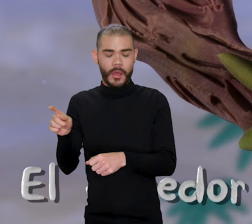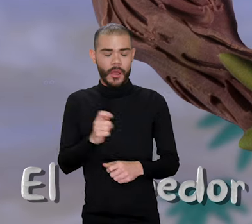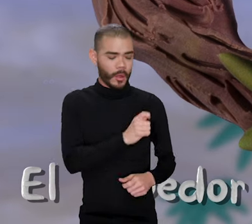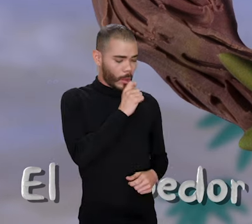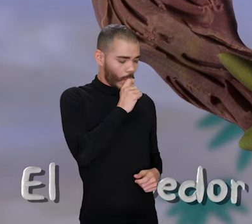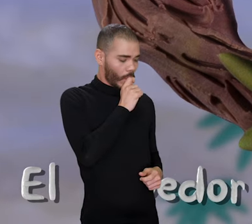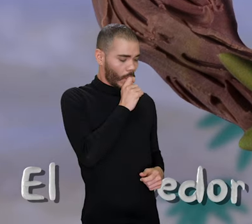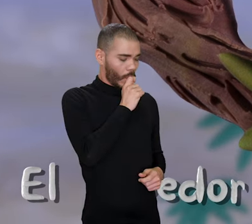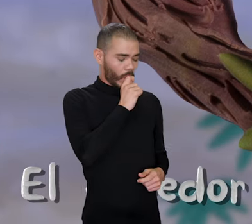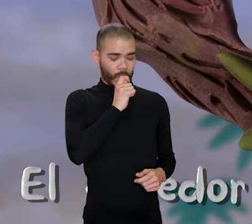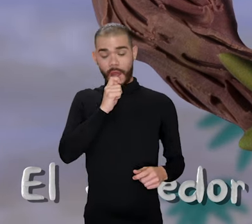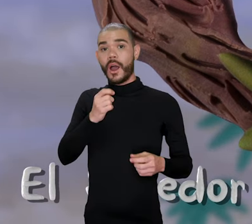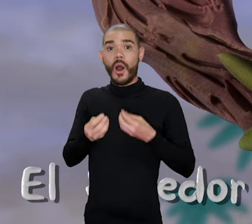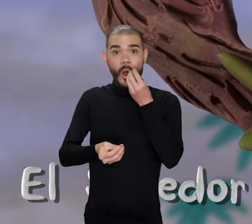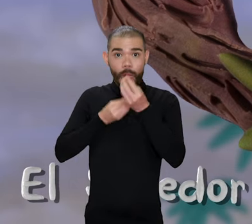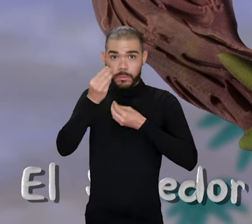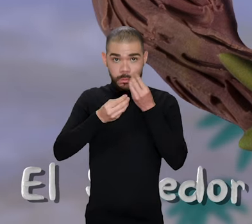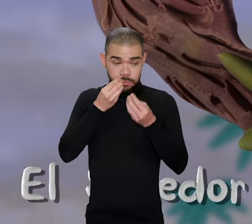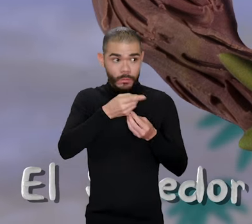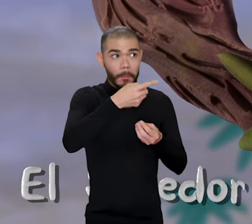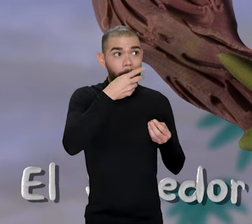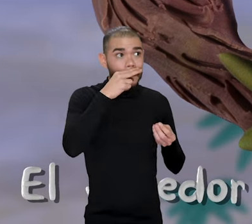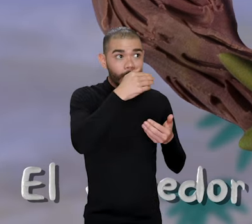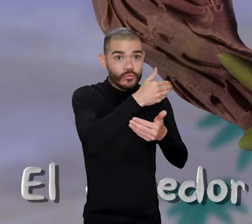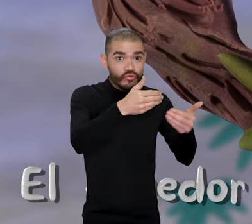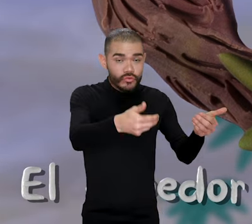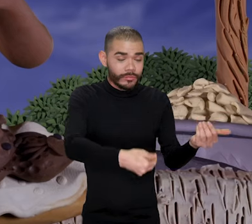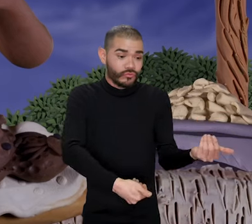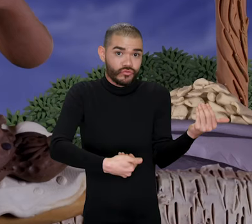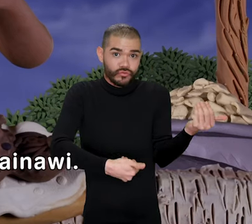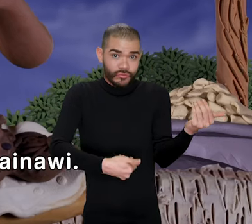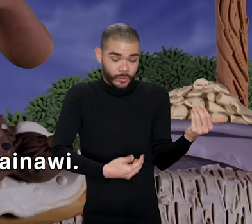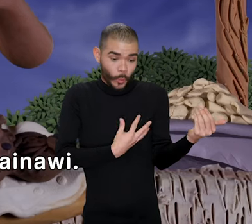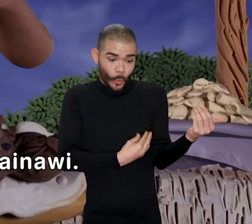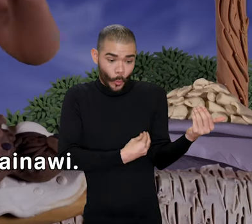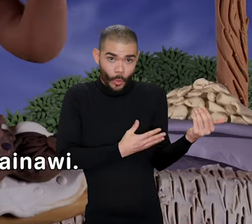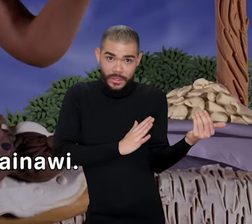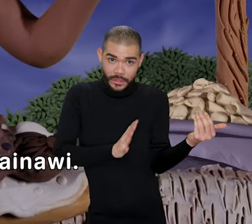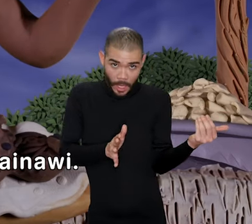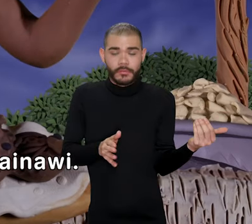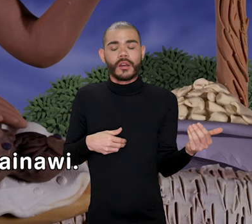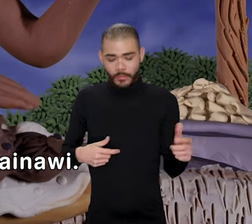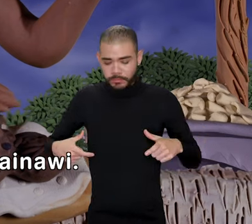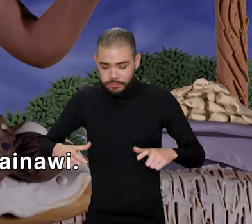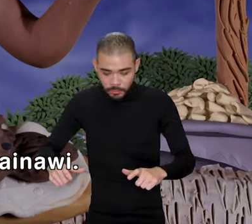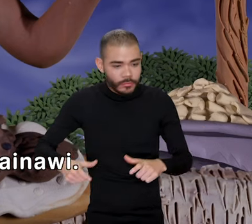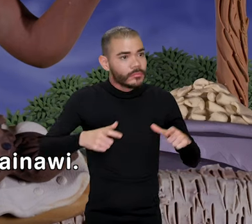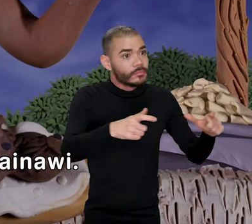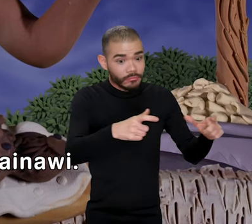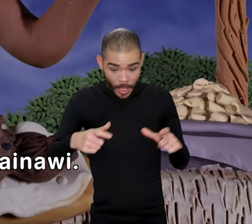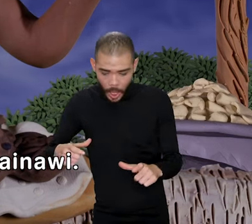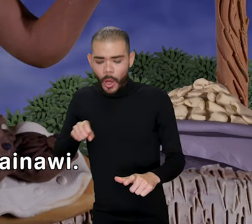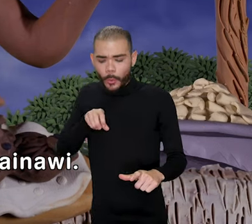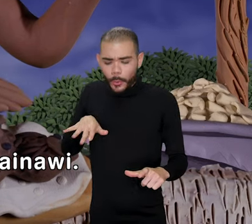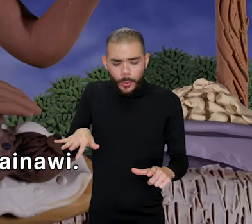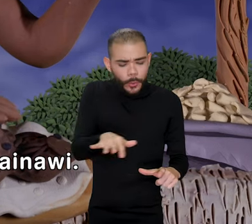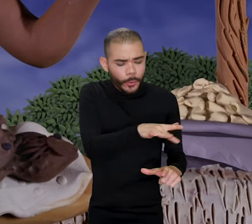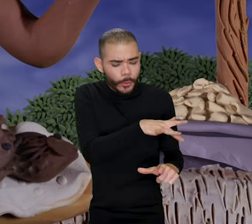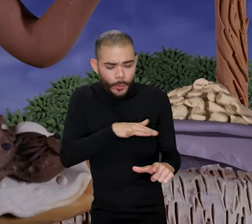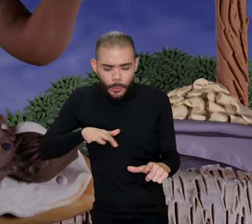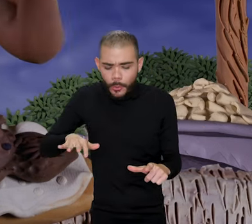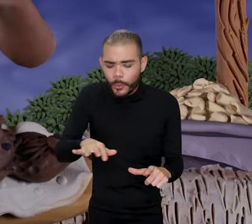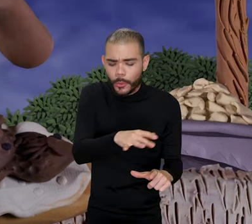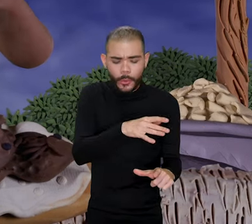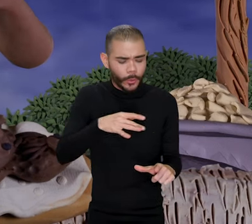sopla tabaco y reza los alimentos que comerá el niño en etapa de destete para protegerlo contra el poder maléfico de los Ainawis.